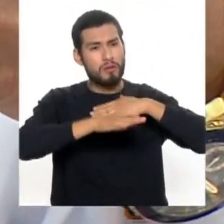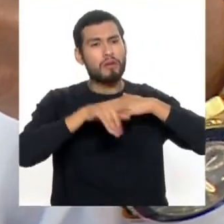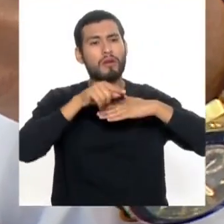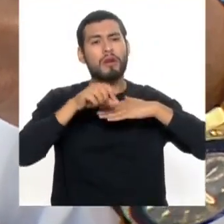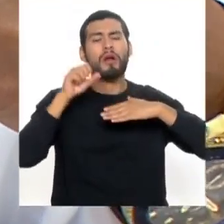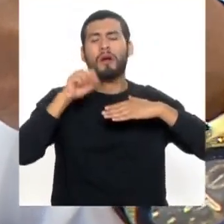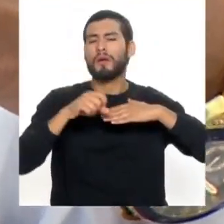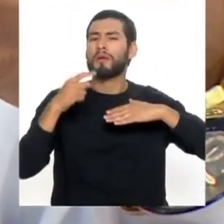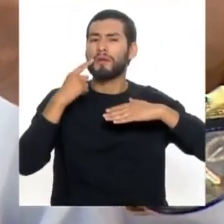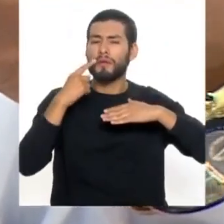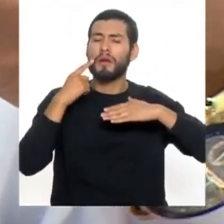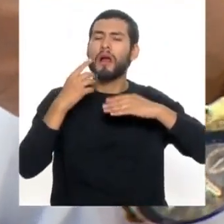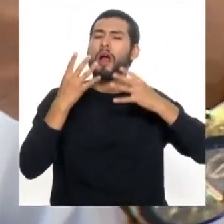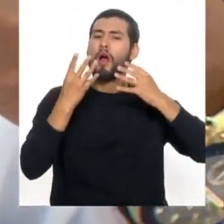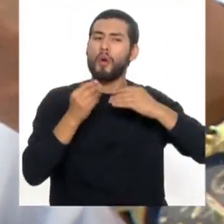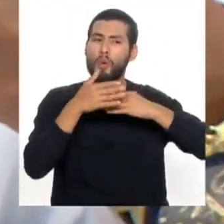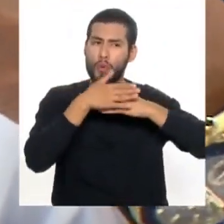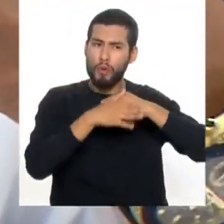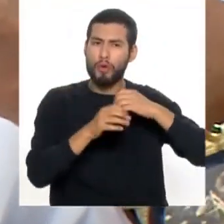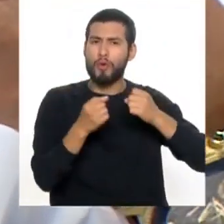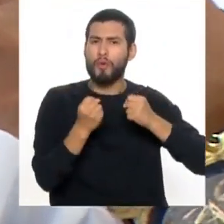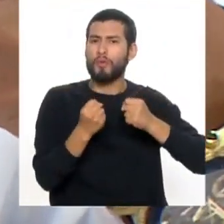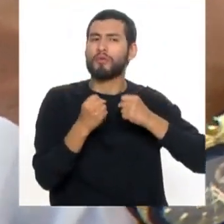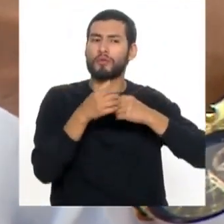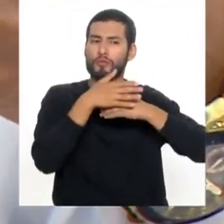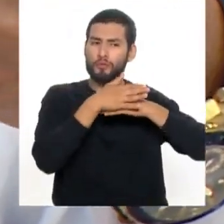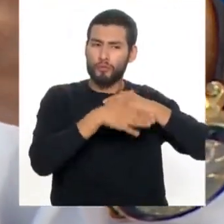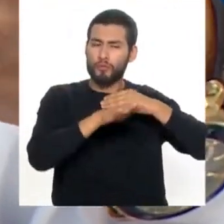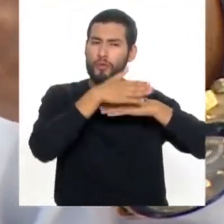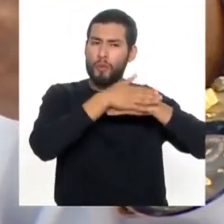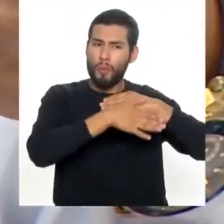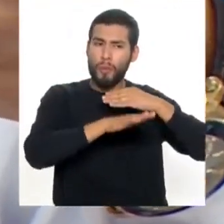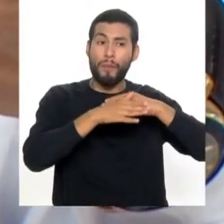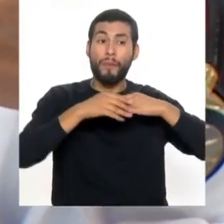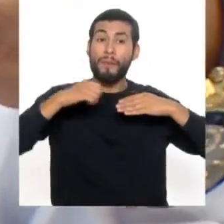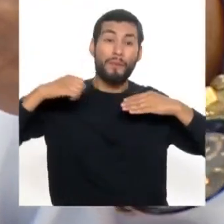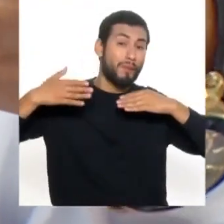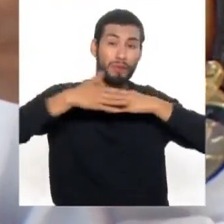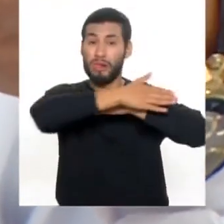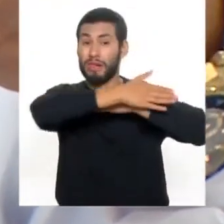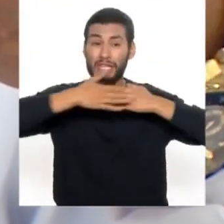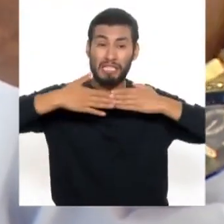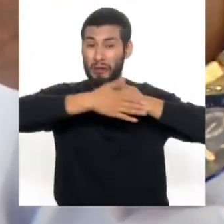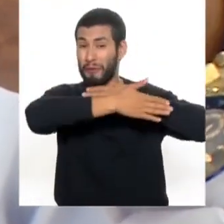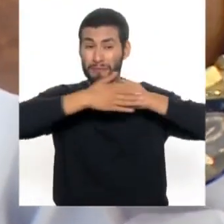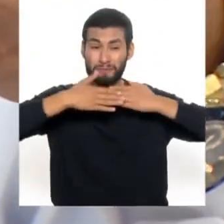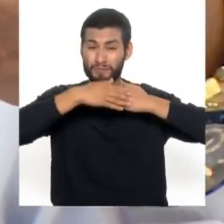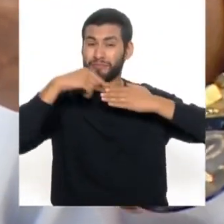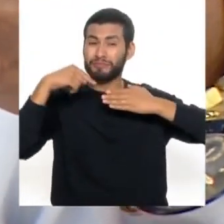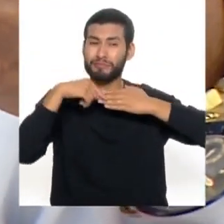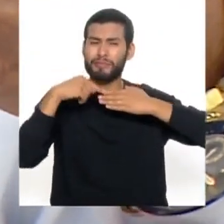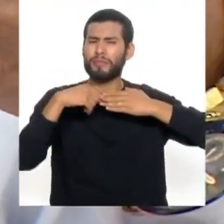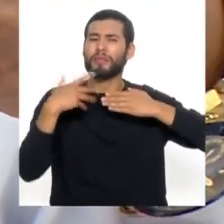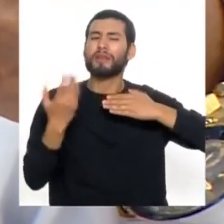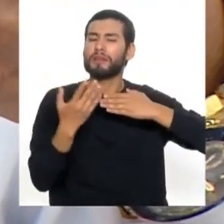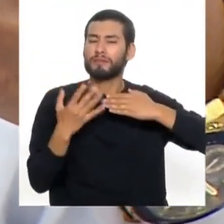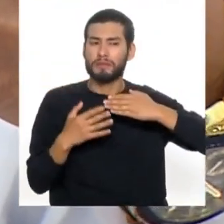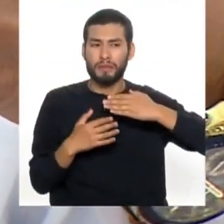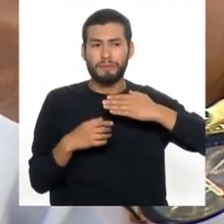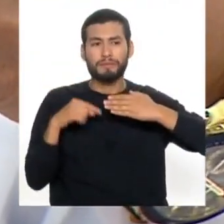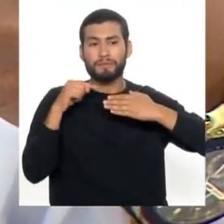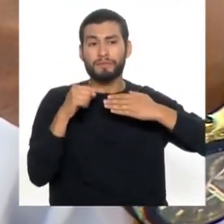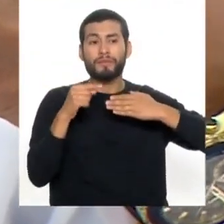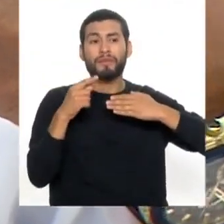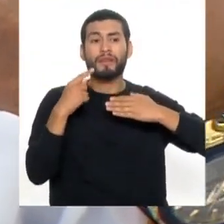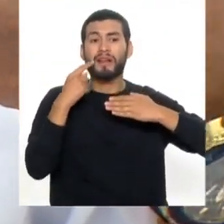masajeando también las encías. Las estamos fortaleciendo al hacer esta técnica. Al hacer esta técnica de forma horizontal, lo que estamos haciendo es que la